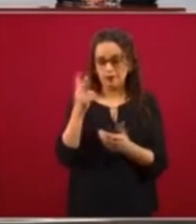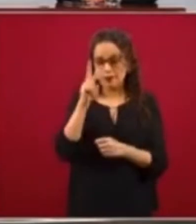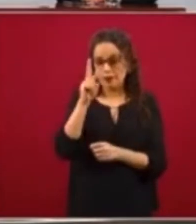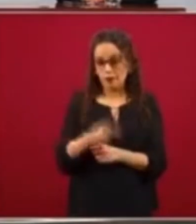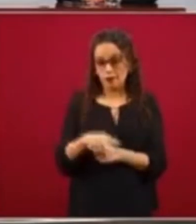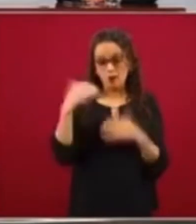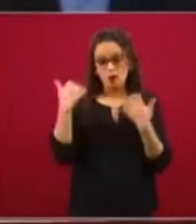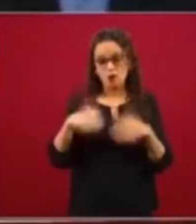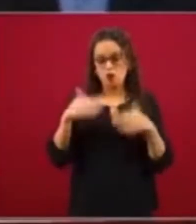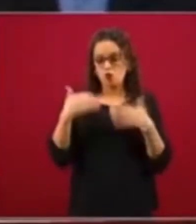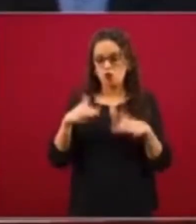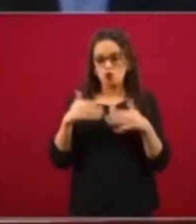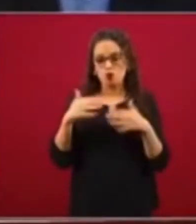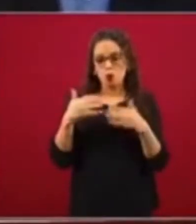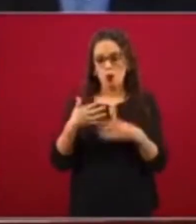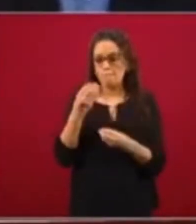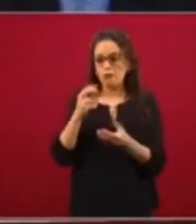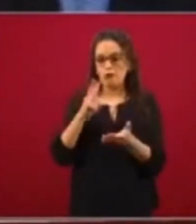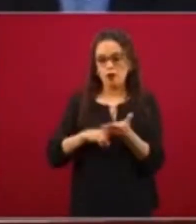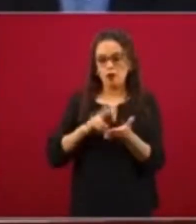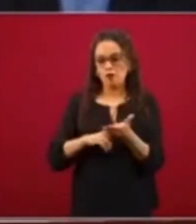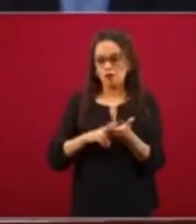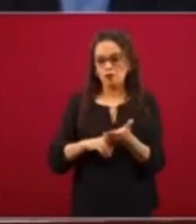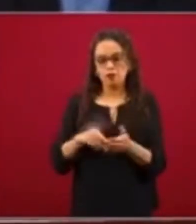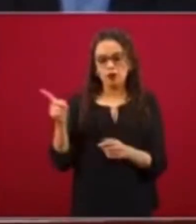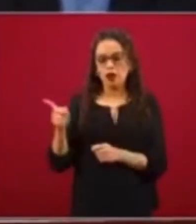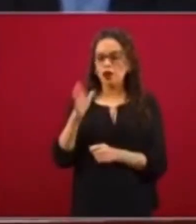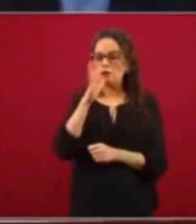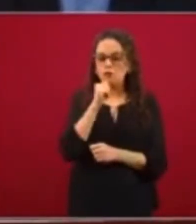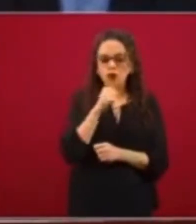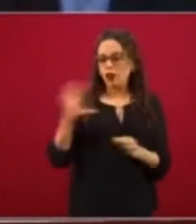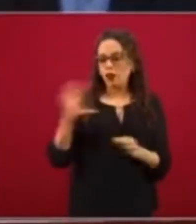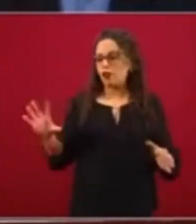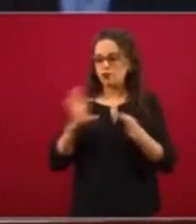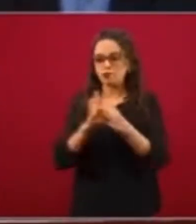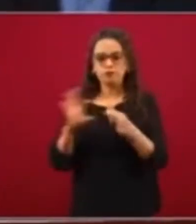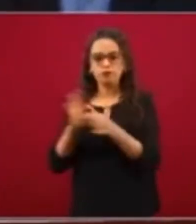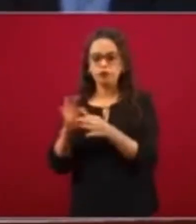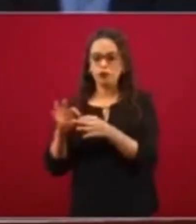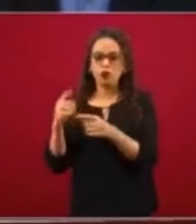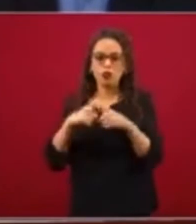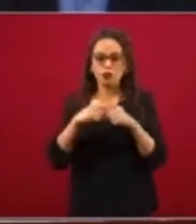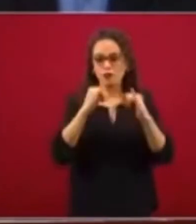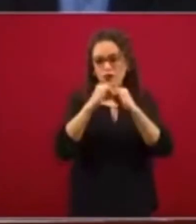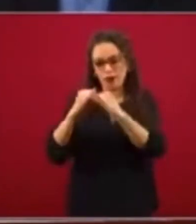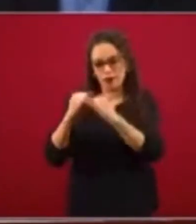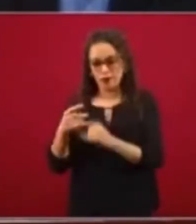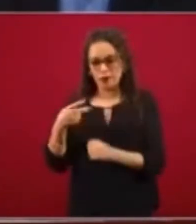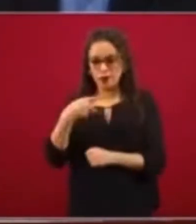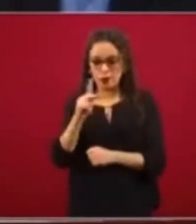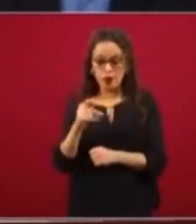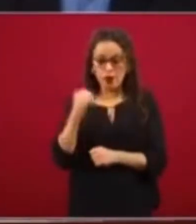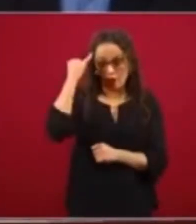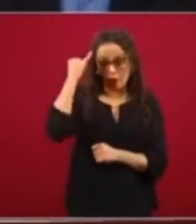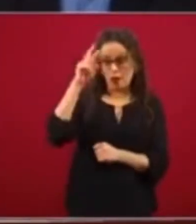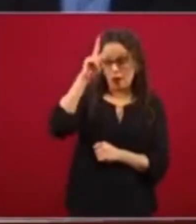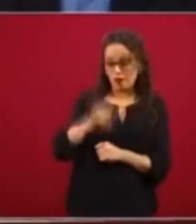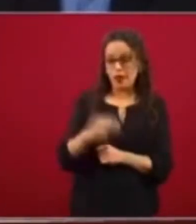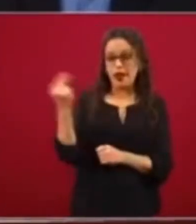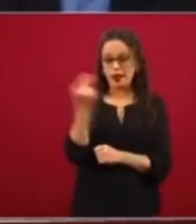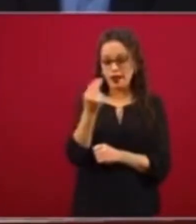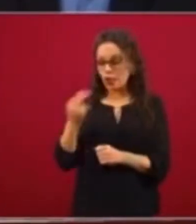histórica. Siempre ha sido un reto, cada administración se ha planteado la idea de integrar, unificar las